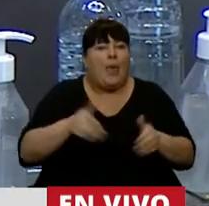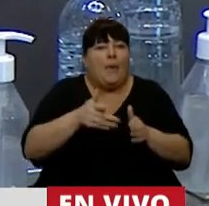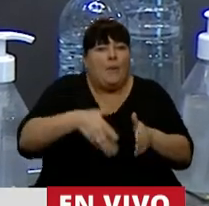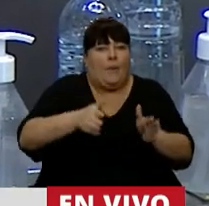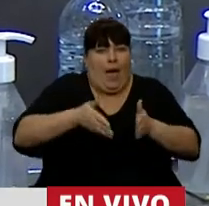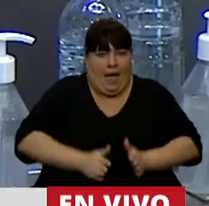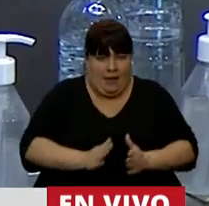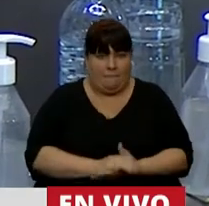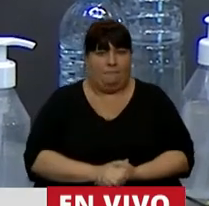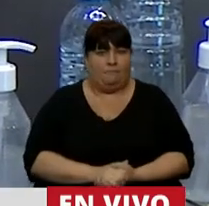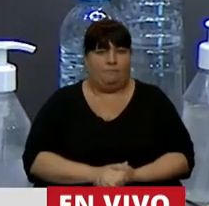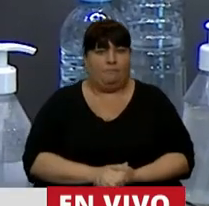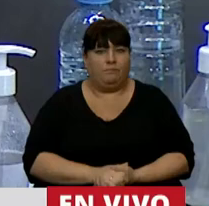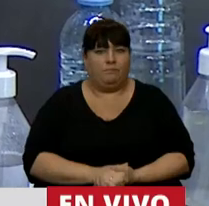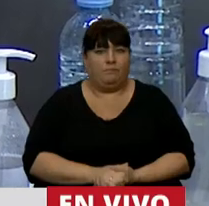por nacer.